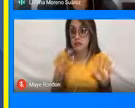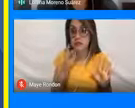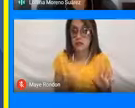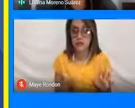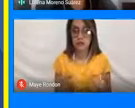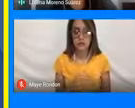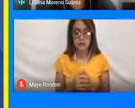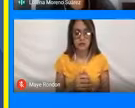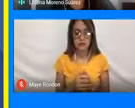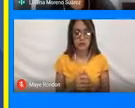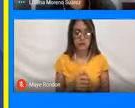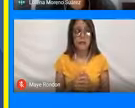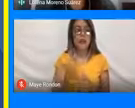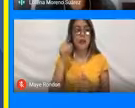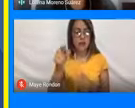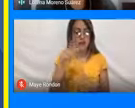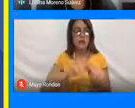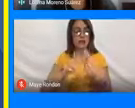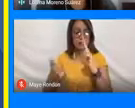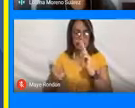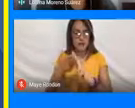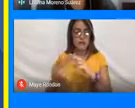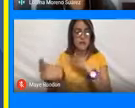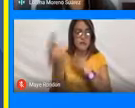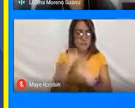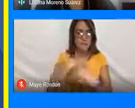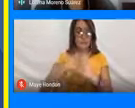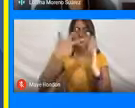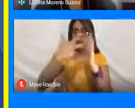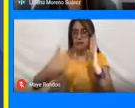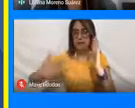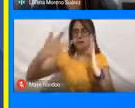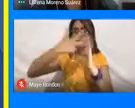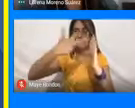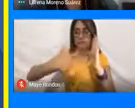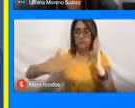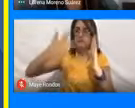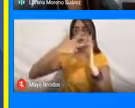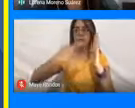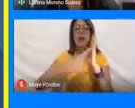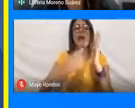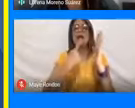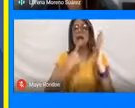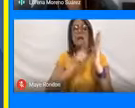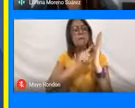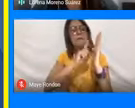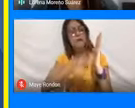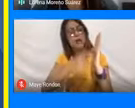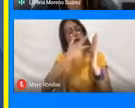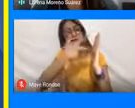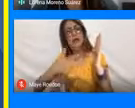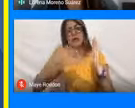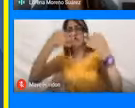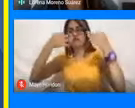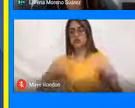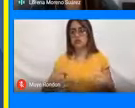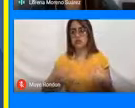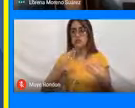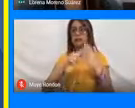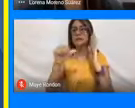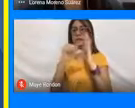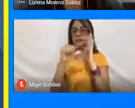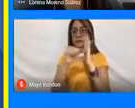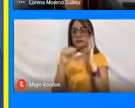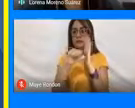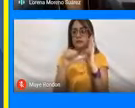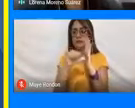Entonces, aquí nos remitimos a nuestra constitución política, la cual nos habla de seguridad dentro de su artículo